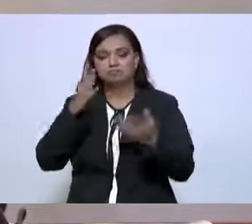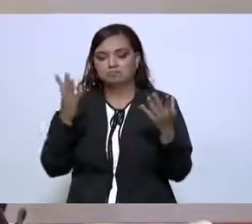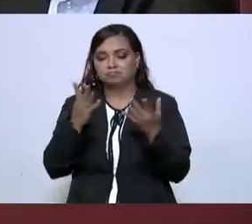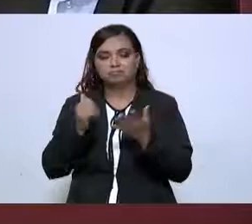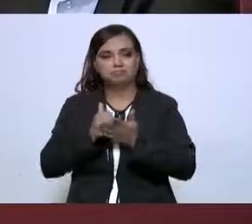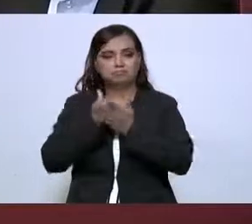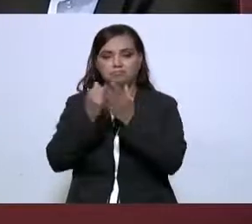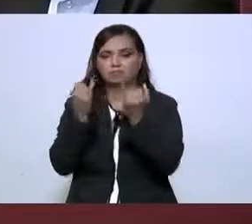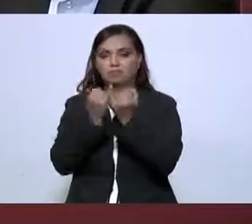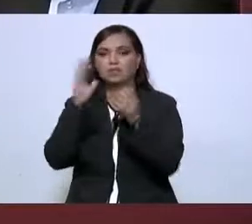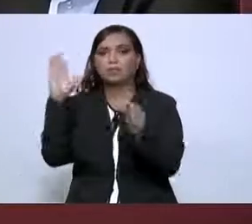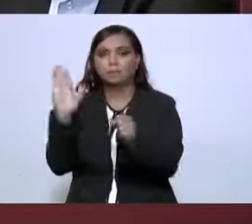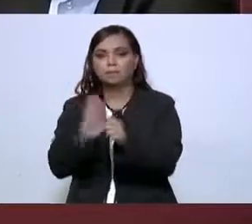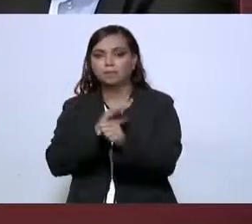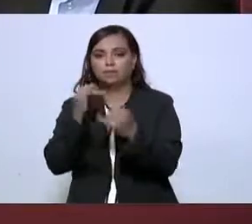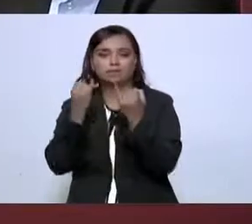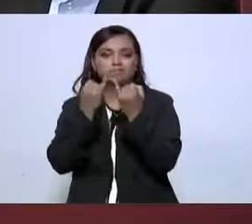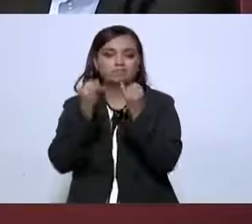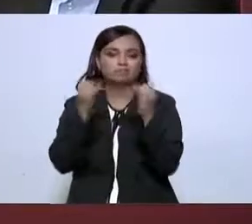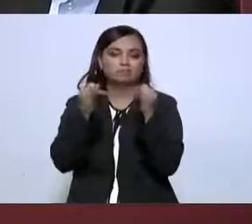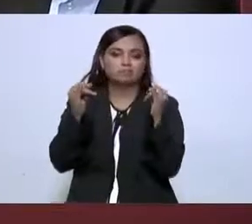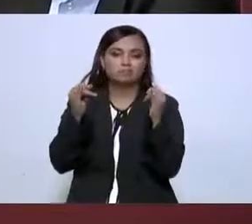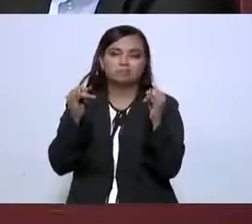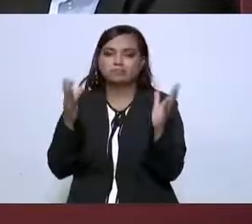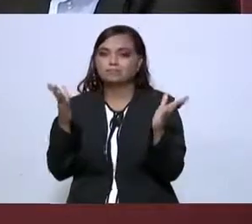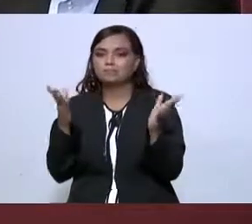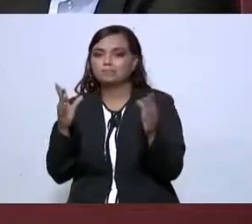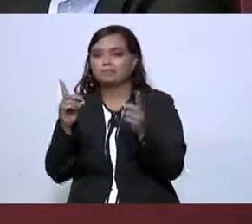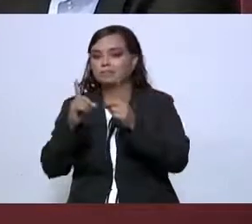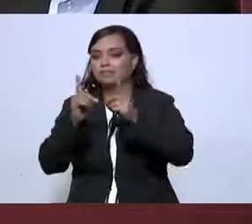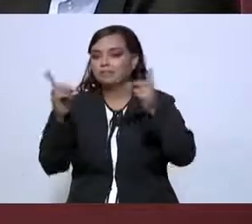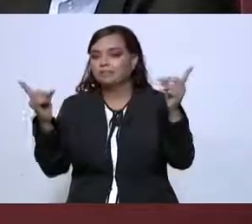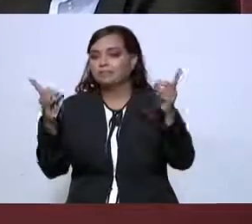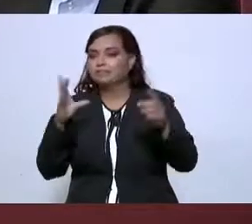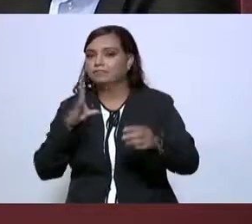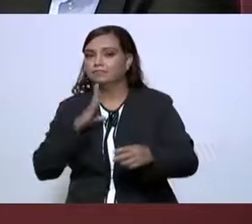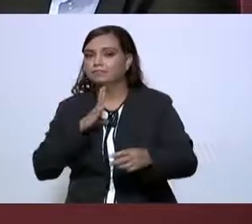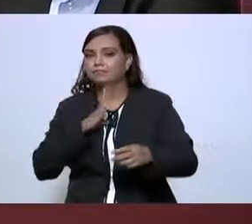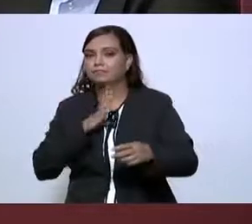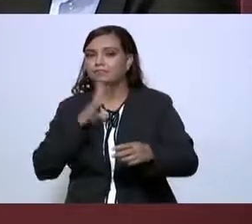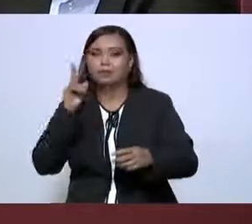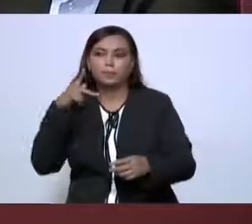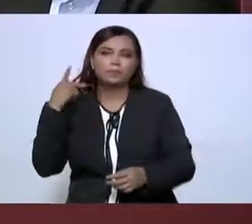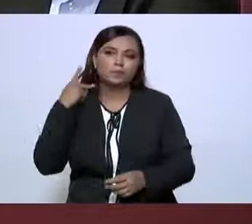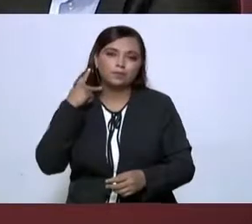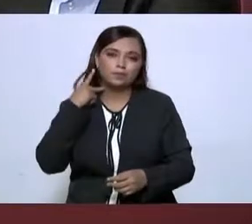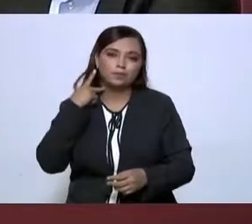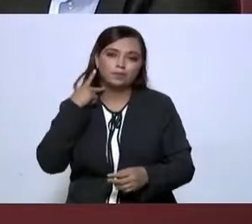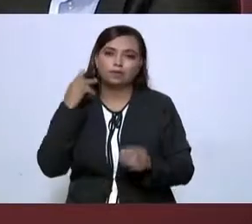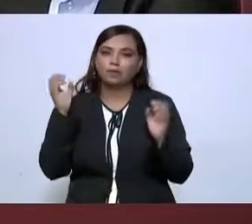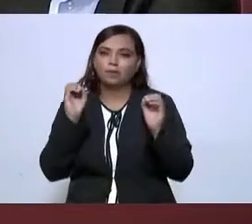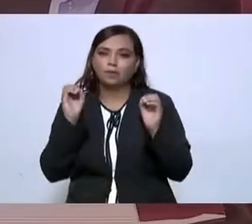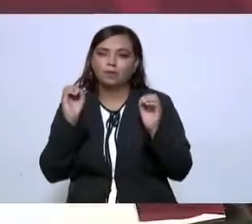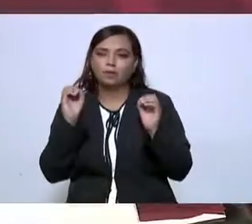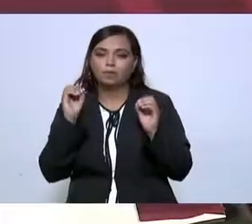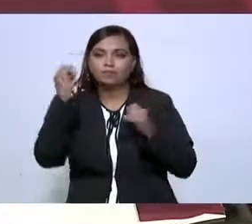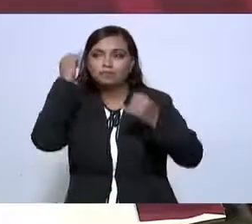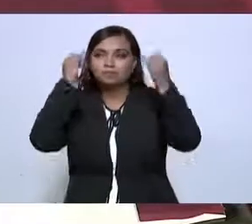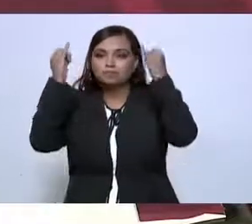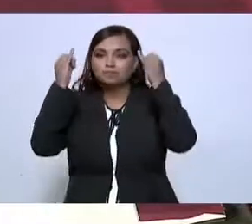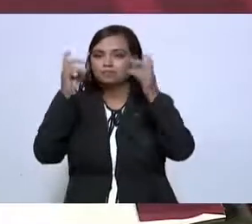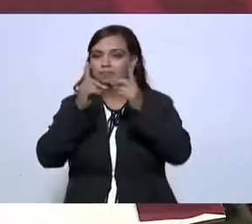porque independientemente de las diferencias partidistas o políticas